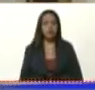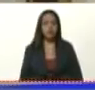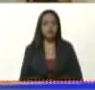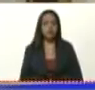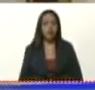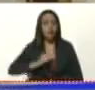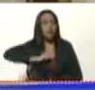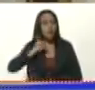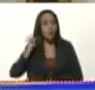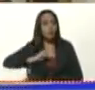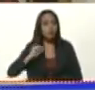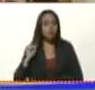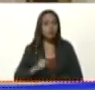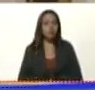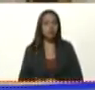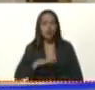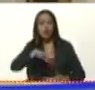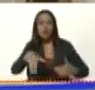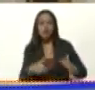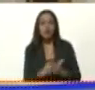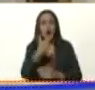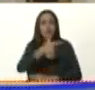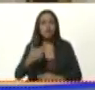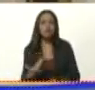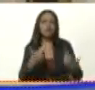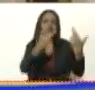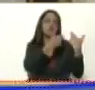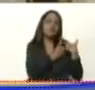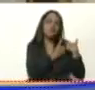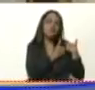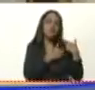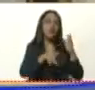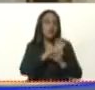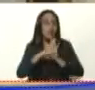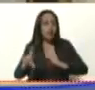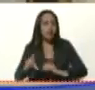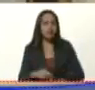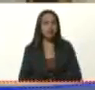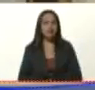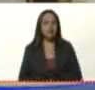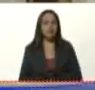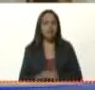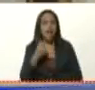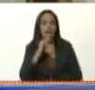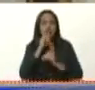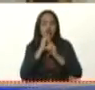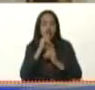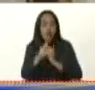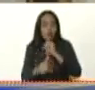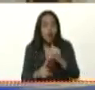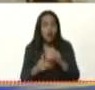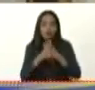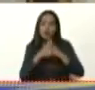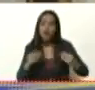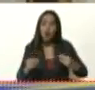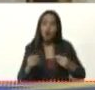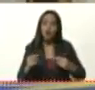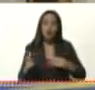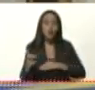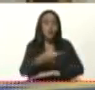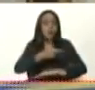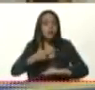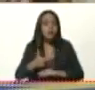policiales y todas las autoridades legítimas. De esto están informados todos los gobernadores y gobernadoras, todos.